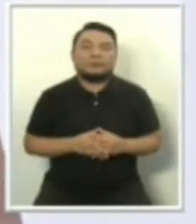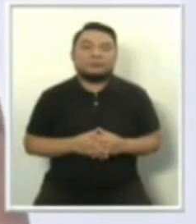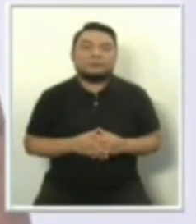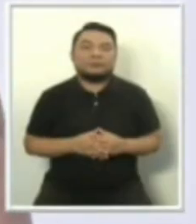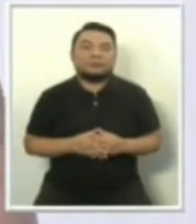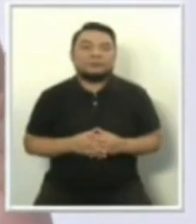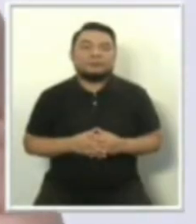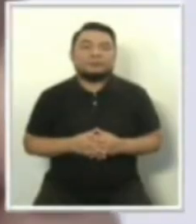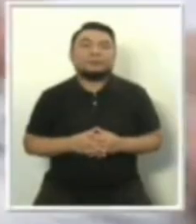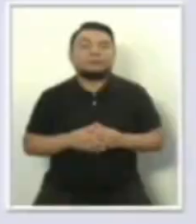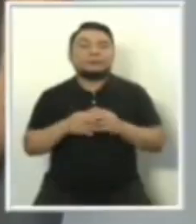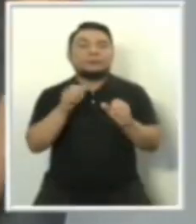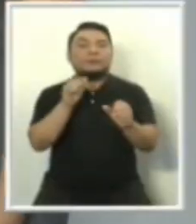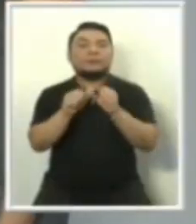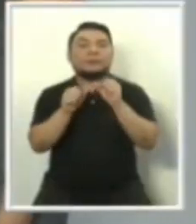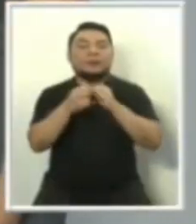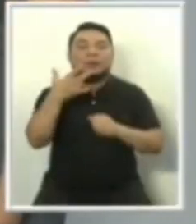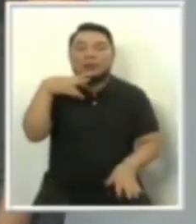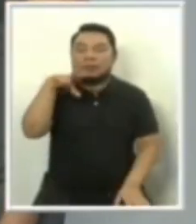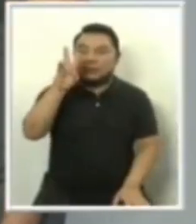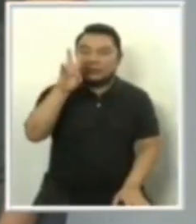El número 17,